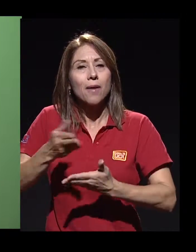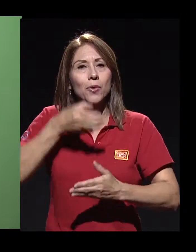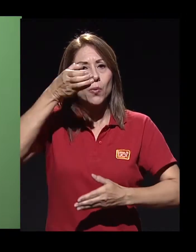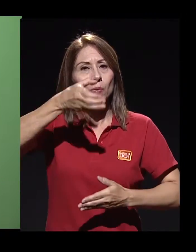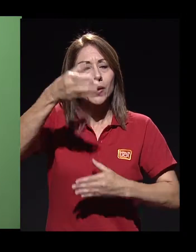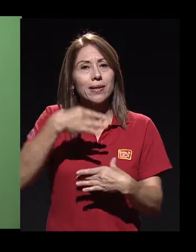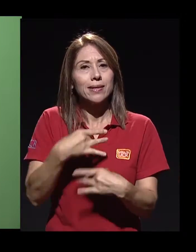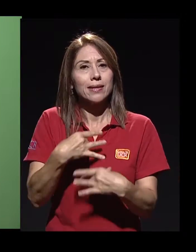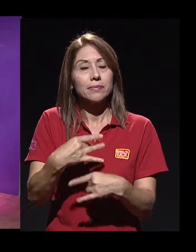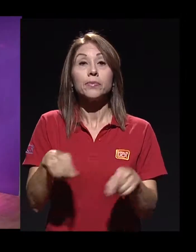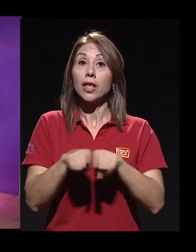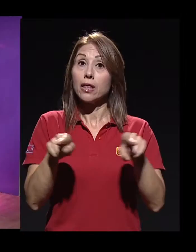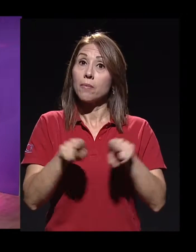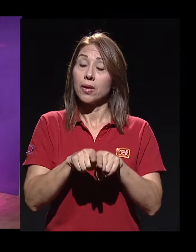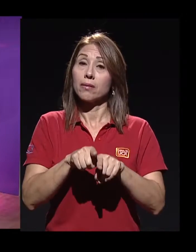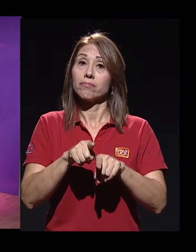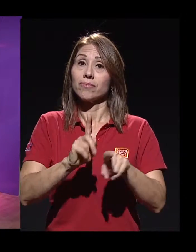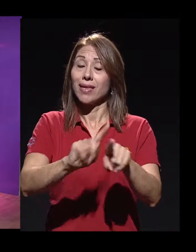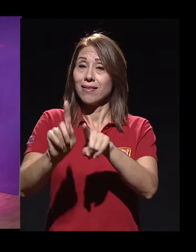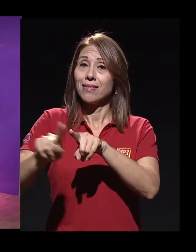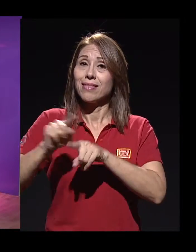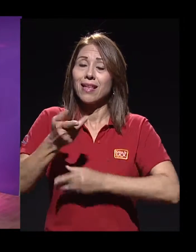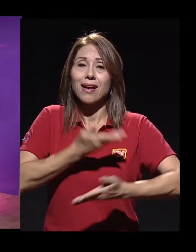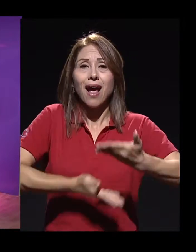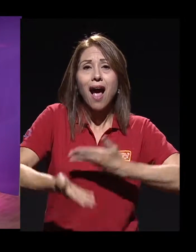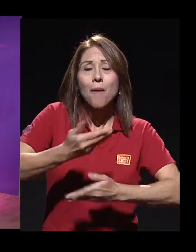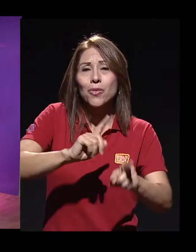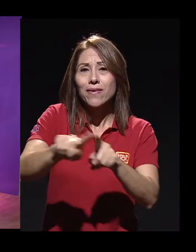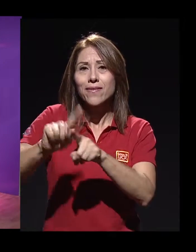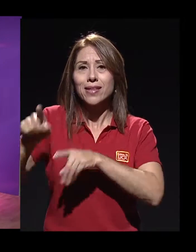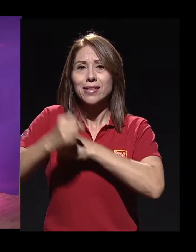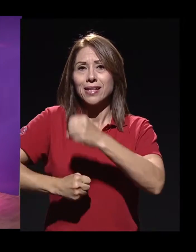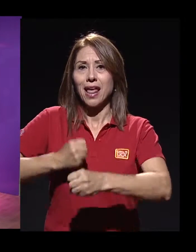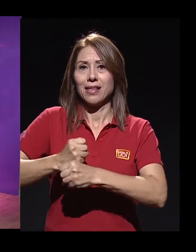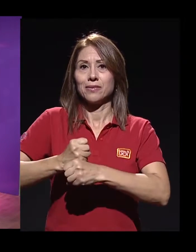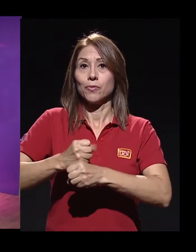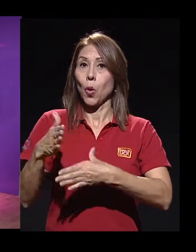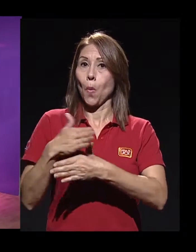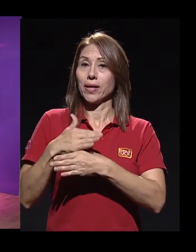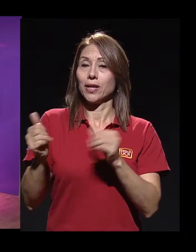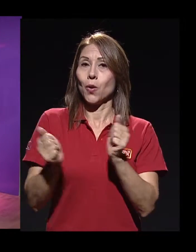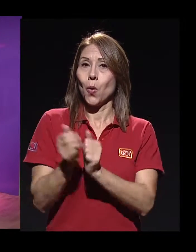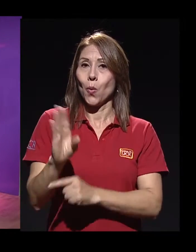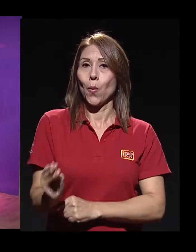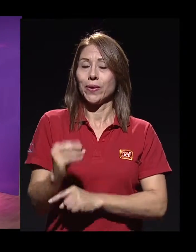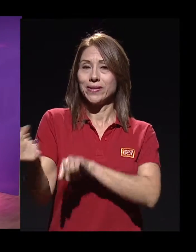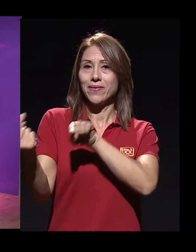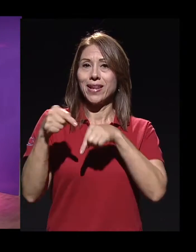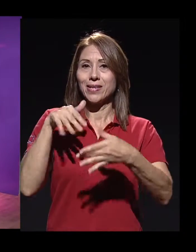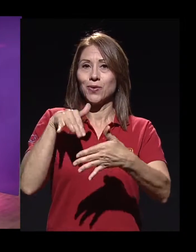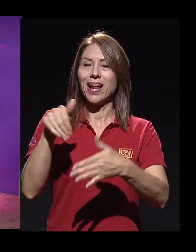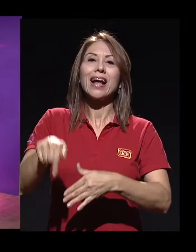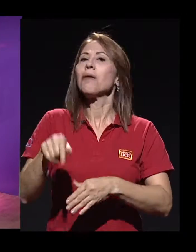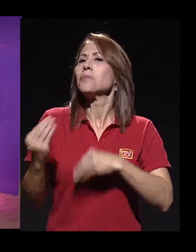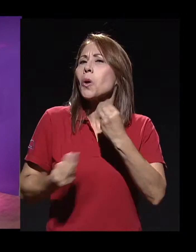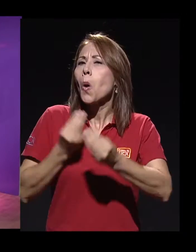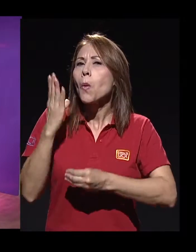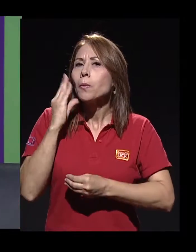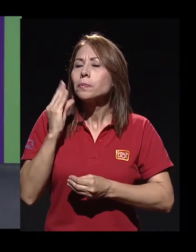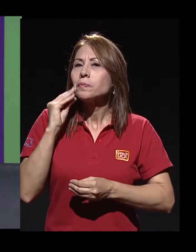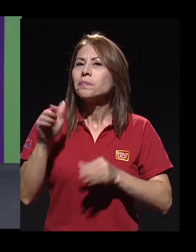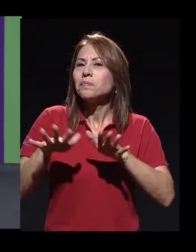interesante y también hay un intercambio intergeneracional, ¿verdad? Compartir también con muchachos y muchachas que vienen a estudiar acá cómo se vive también ese ambiente.